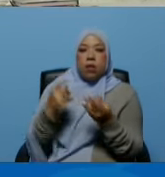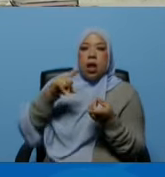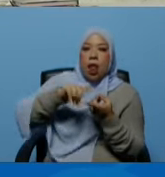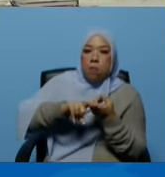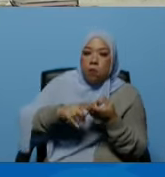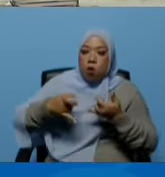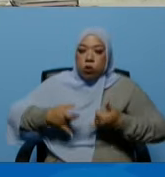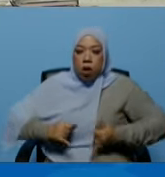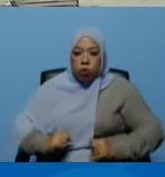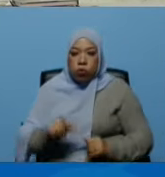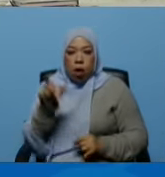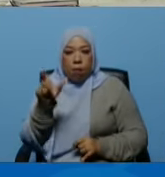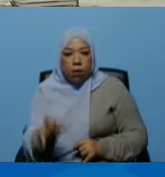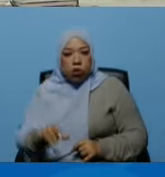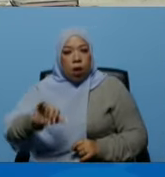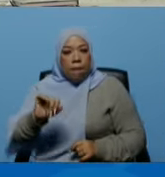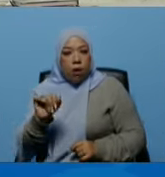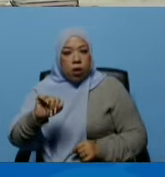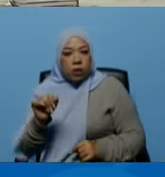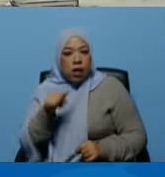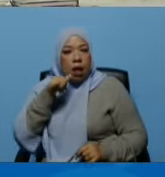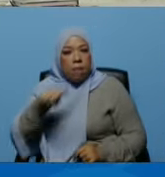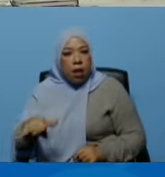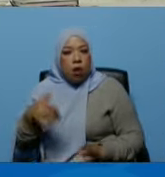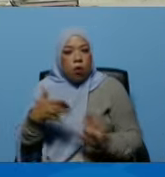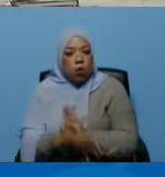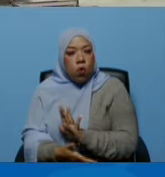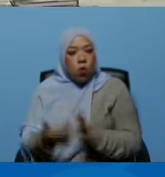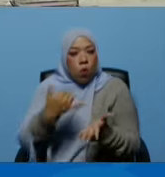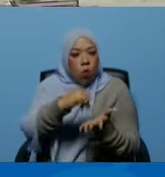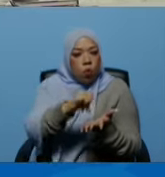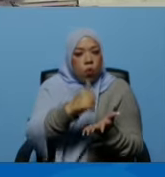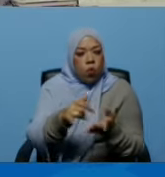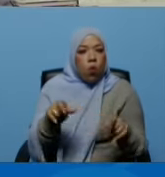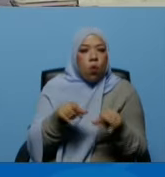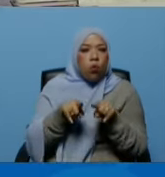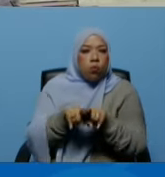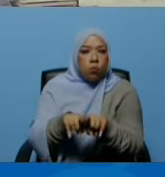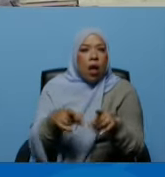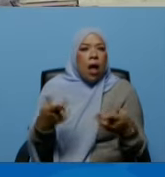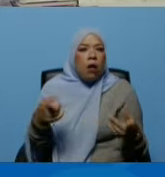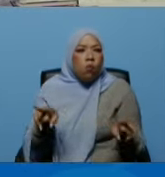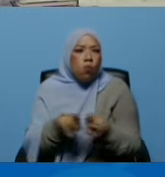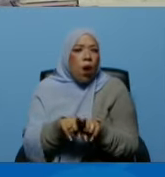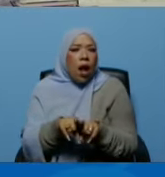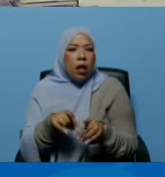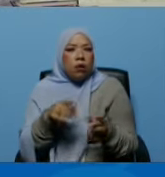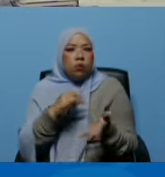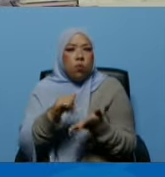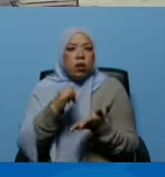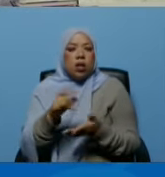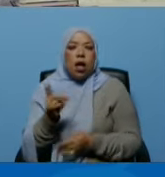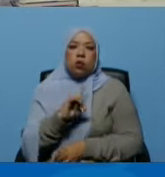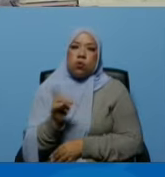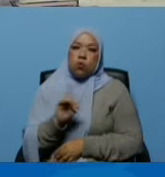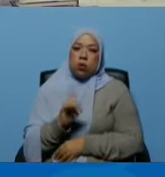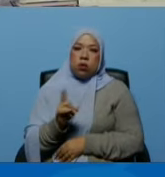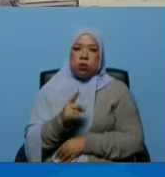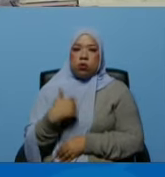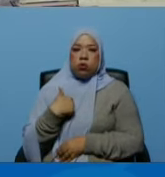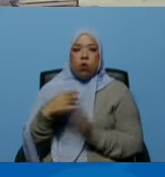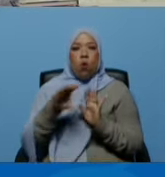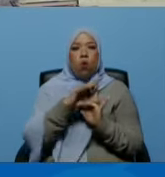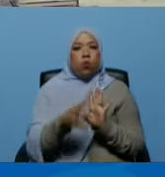que el imperialismo tiene el control de whatsapp para espiarnos vas a seguir con whatsapp yo ya hice mi curso